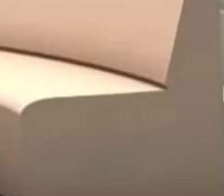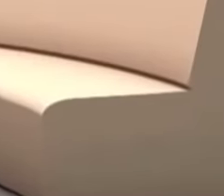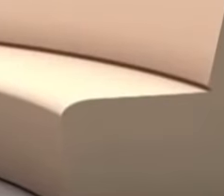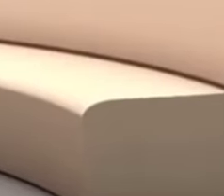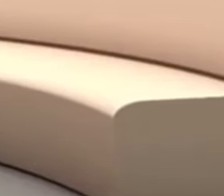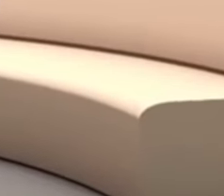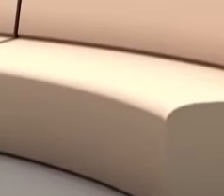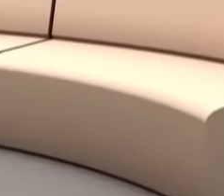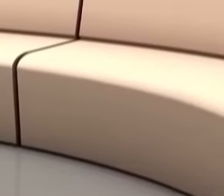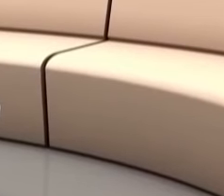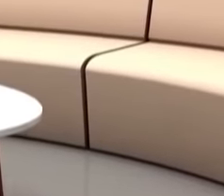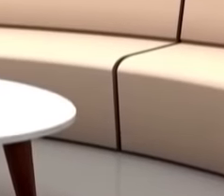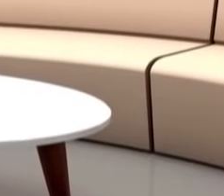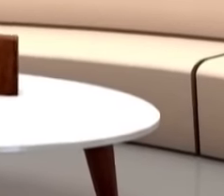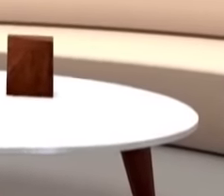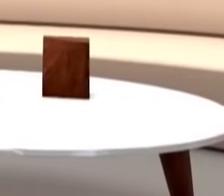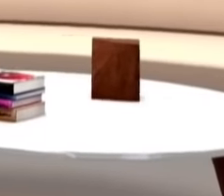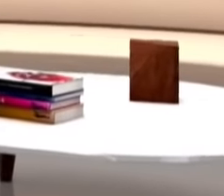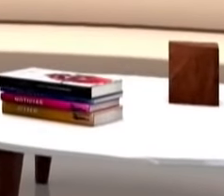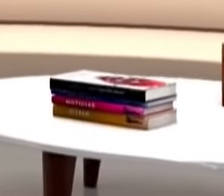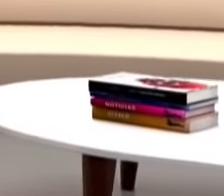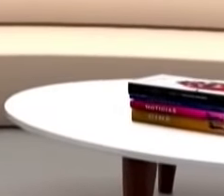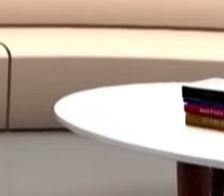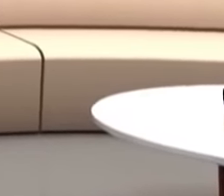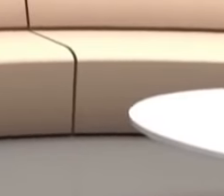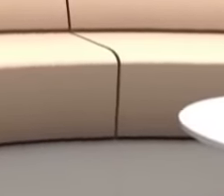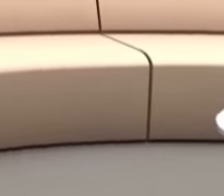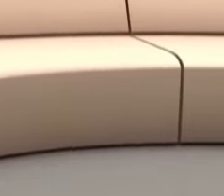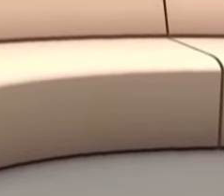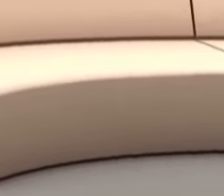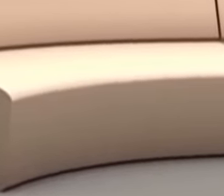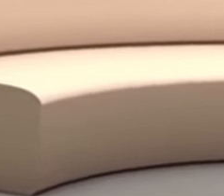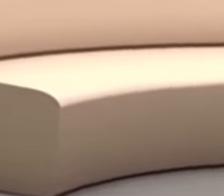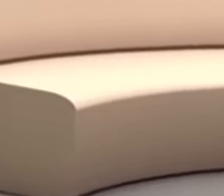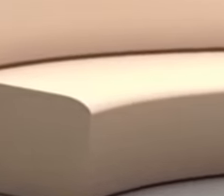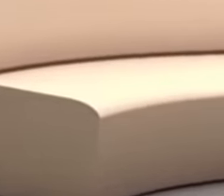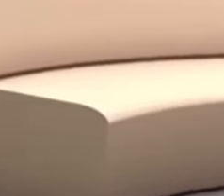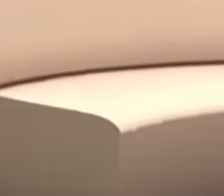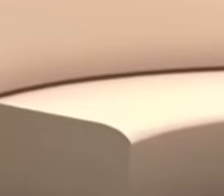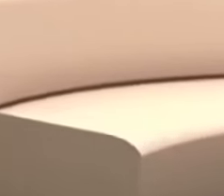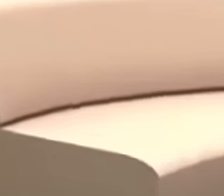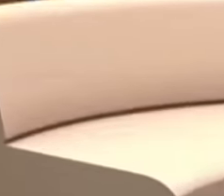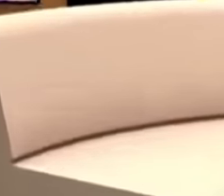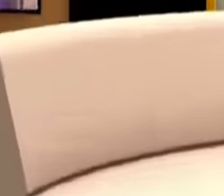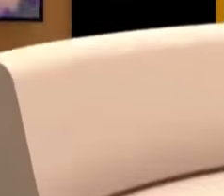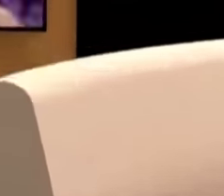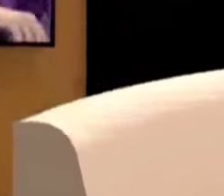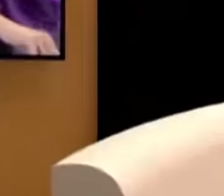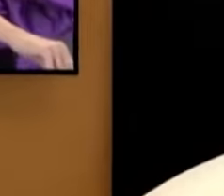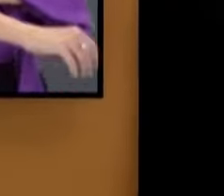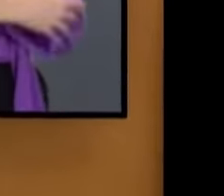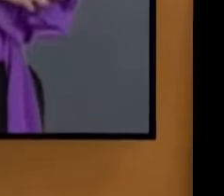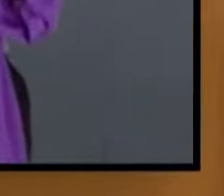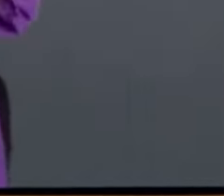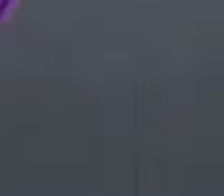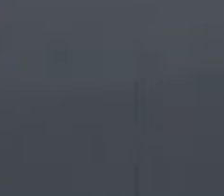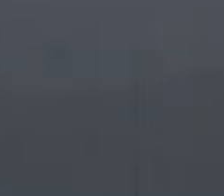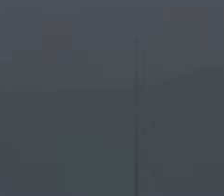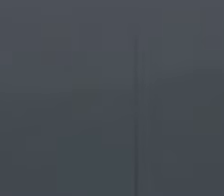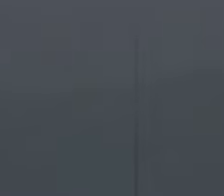Pasá, estás en el Libby. La revista de la tarde de Canal 5. Dos horas de actualidad. Cultura y